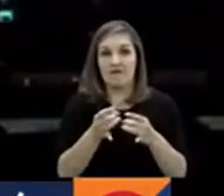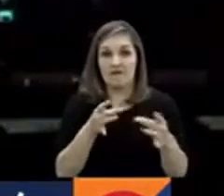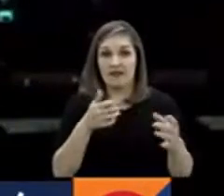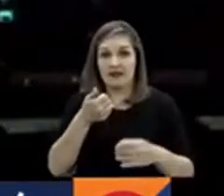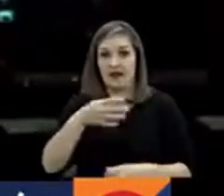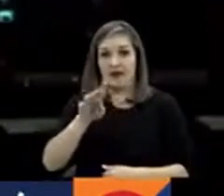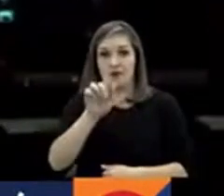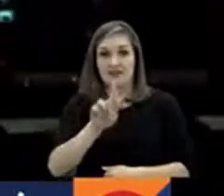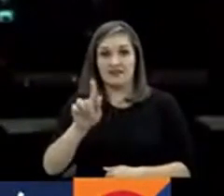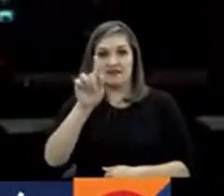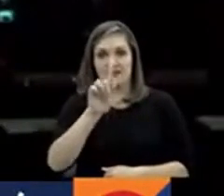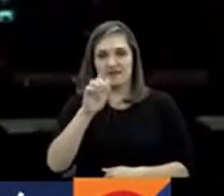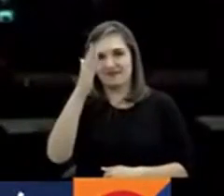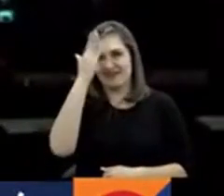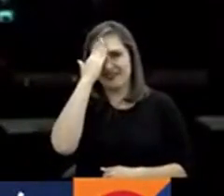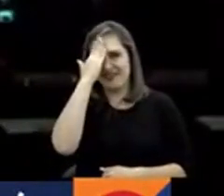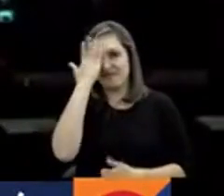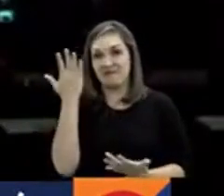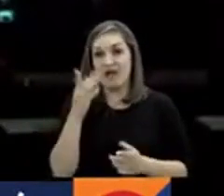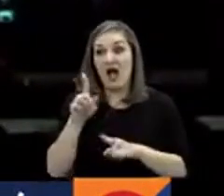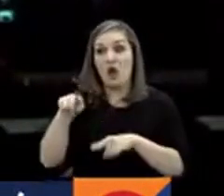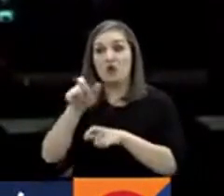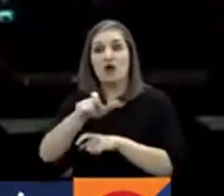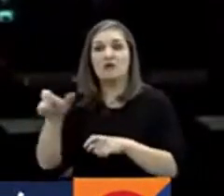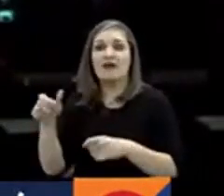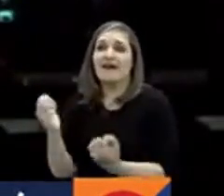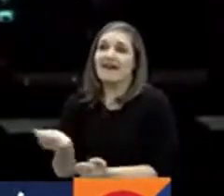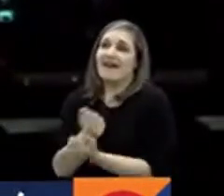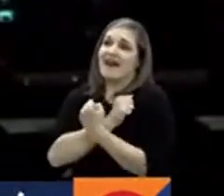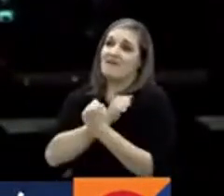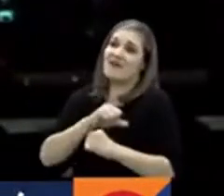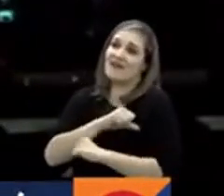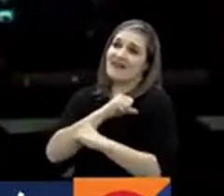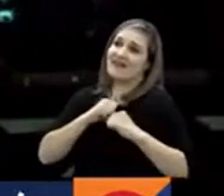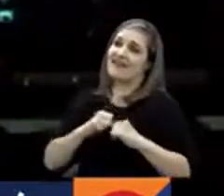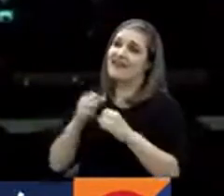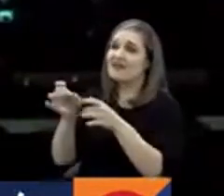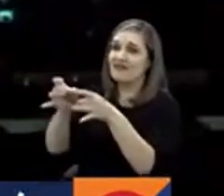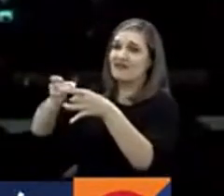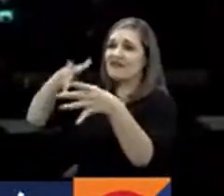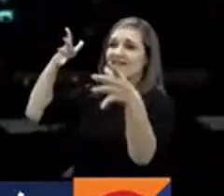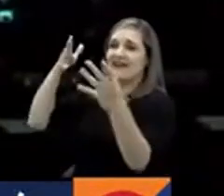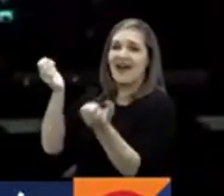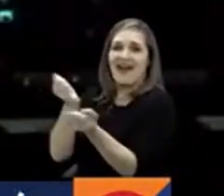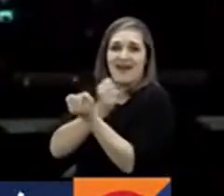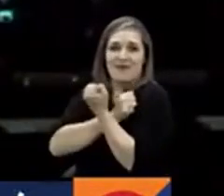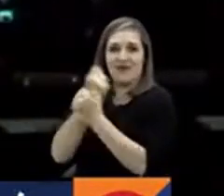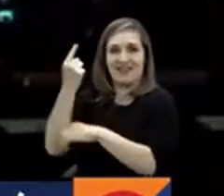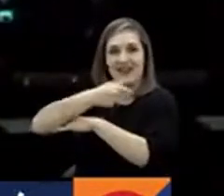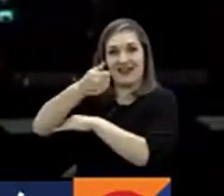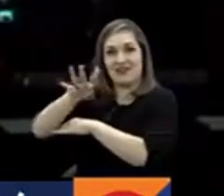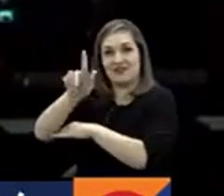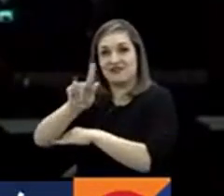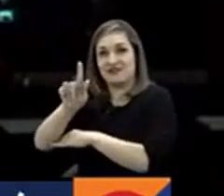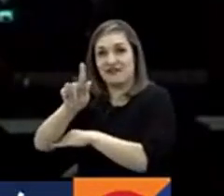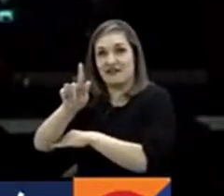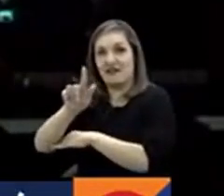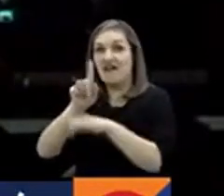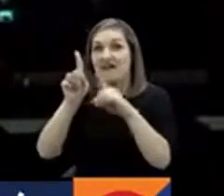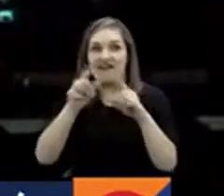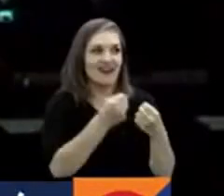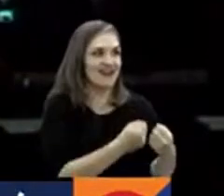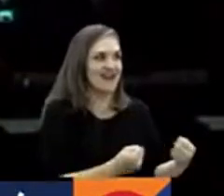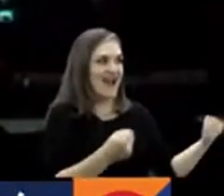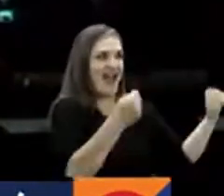podríamos decir que hay dos tipos de personas. Los que celebran el Día de San Valentín, el Día de los Enamorados, o los que celebramos el regreso de la Champions